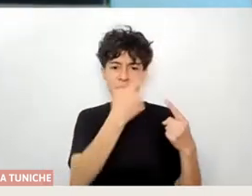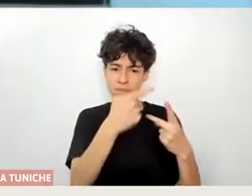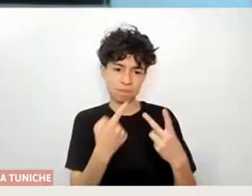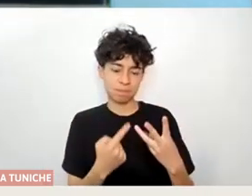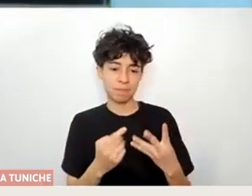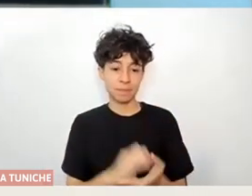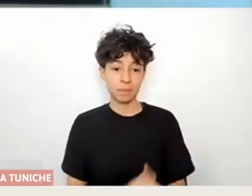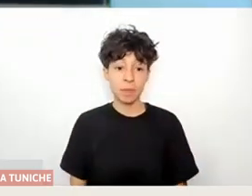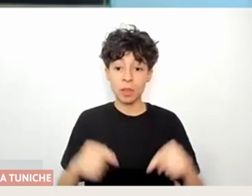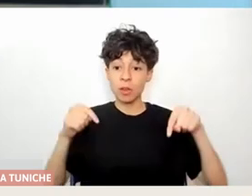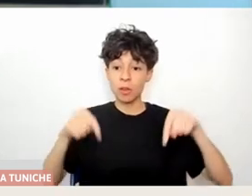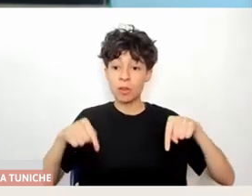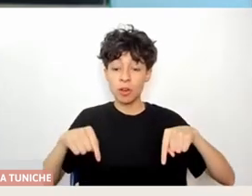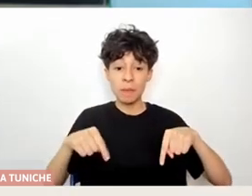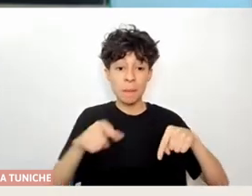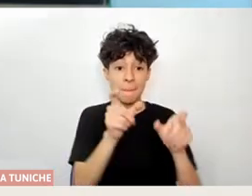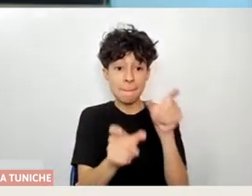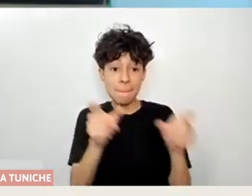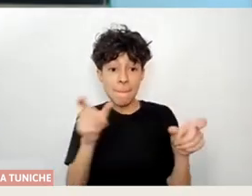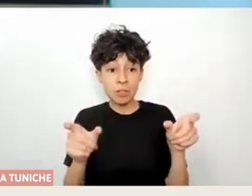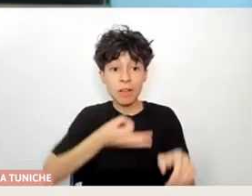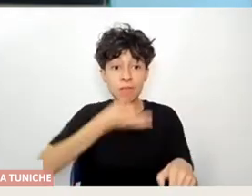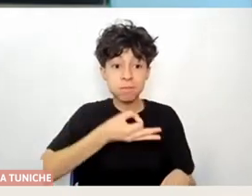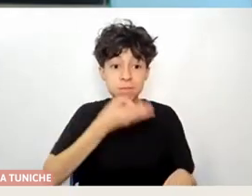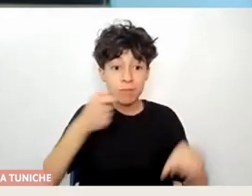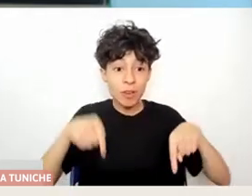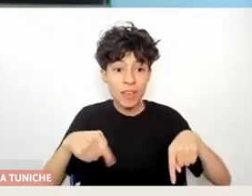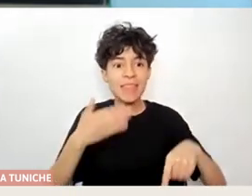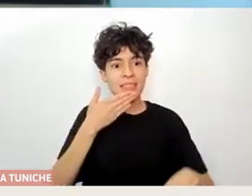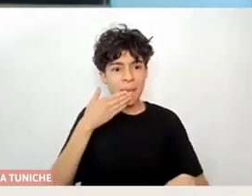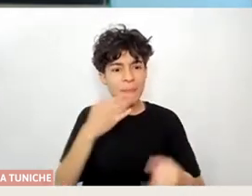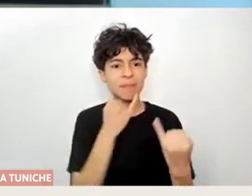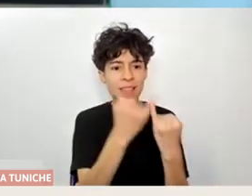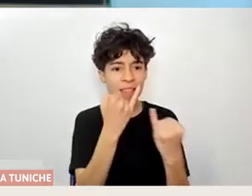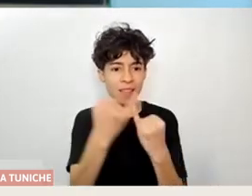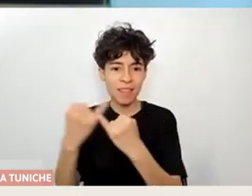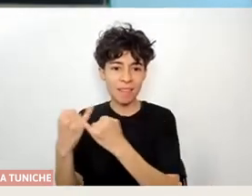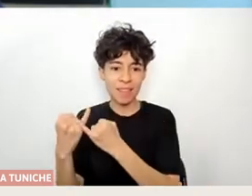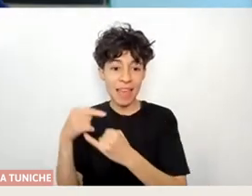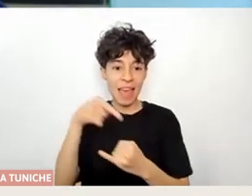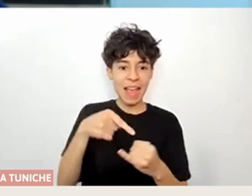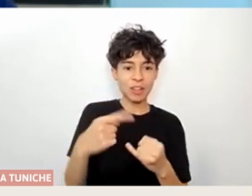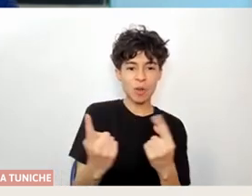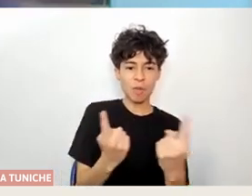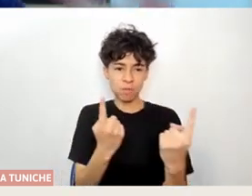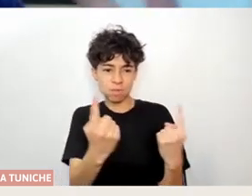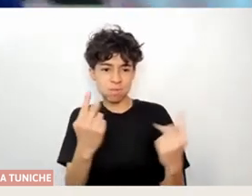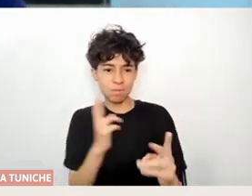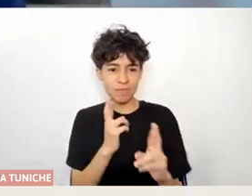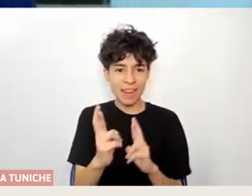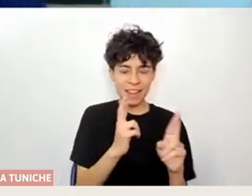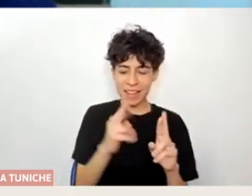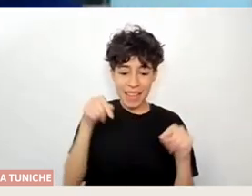panelistas son todos también amistades, y esa red es muy muy bonita y muy...